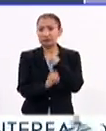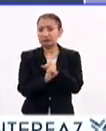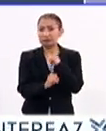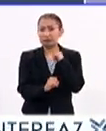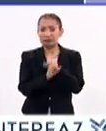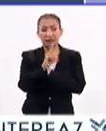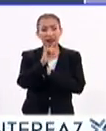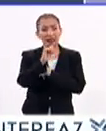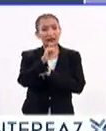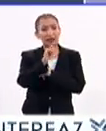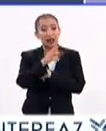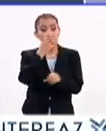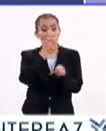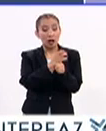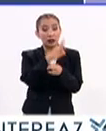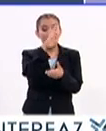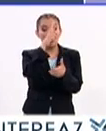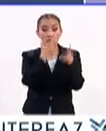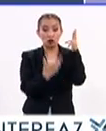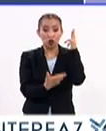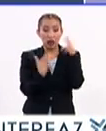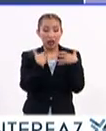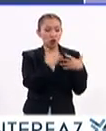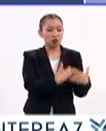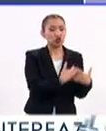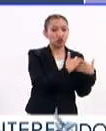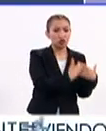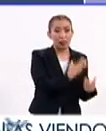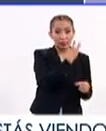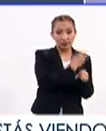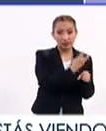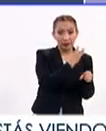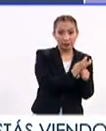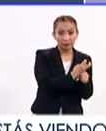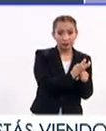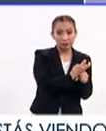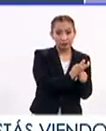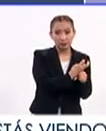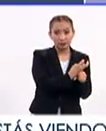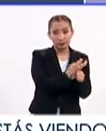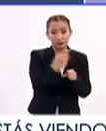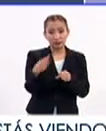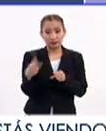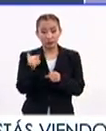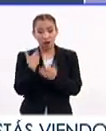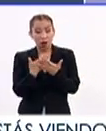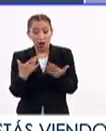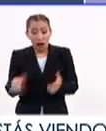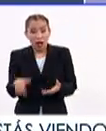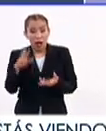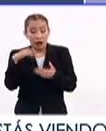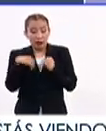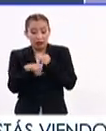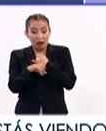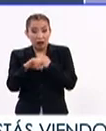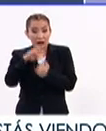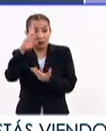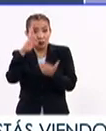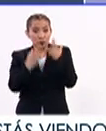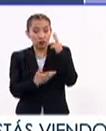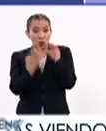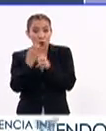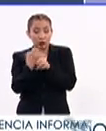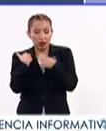Yo creo que sería la cuarta revolución. La industrial fue la tercera, la que sigue es esta y la estamos viviendo y estamos